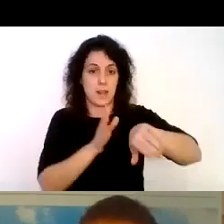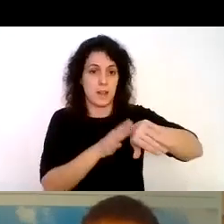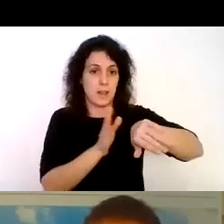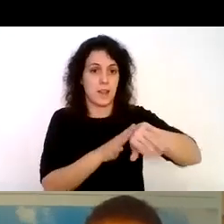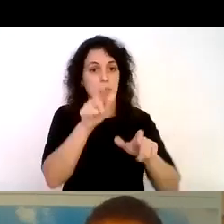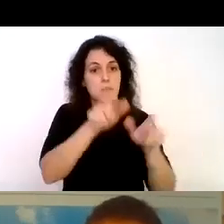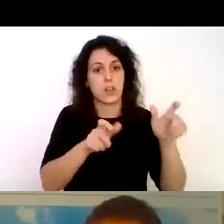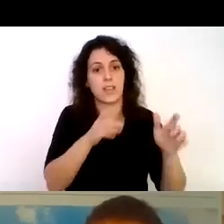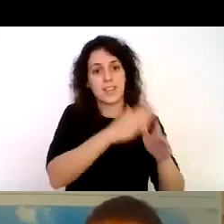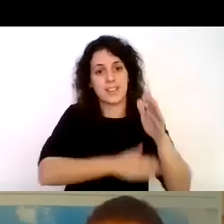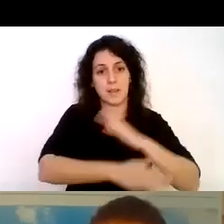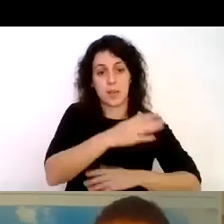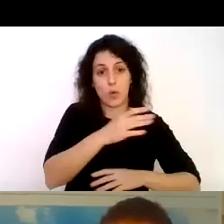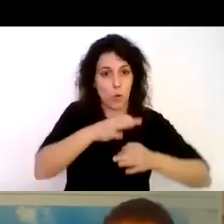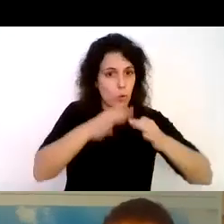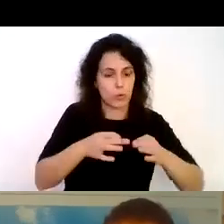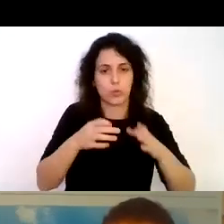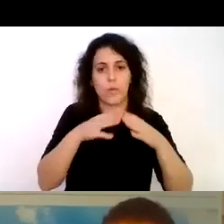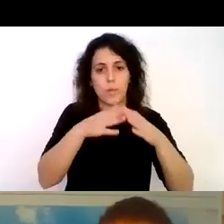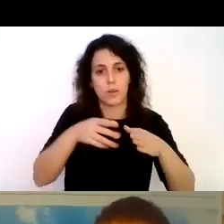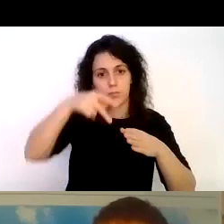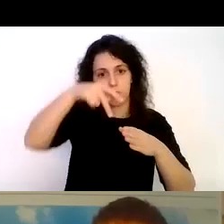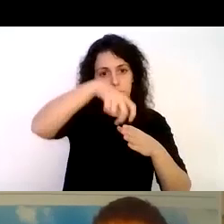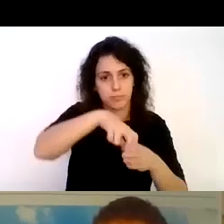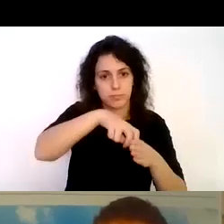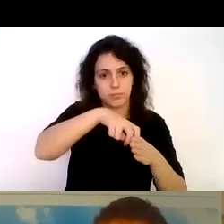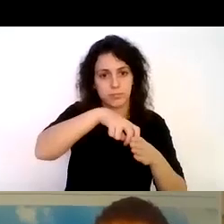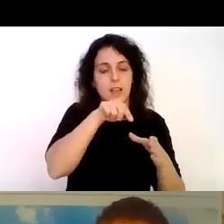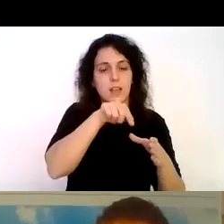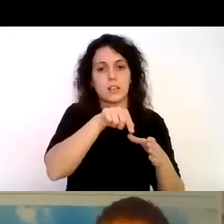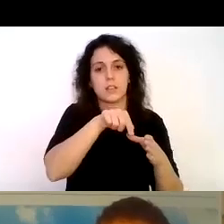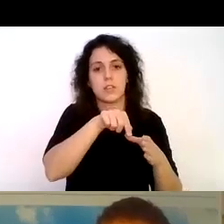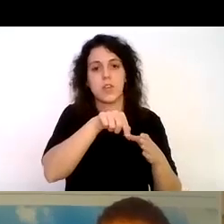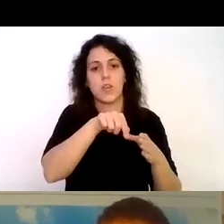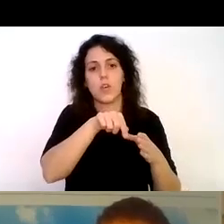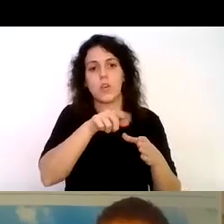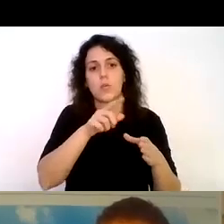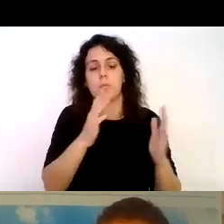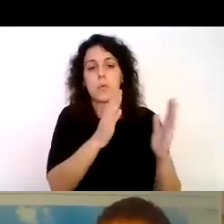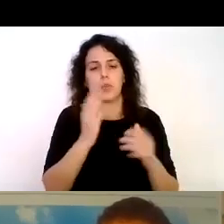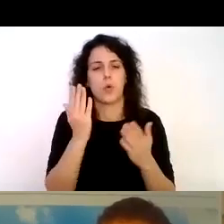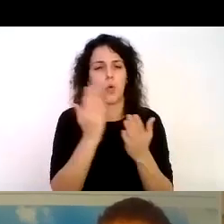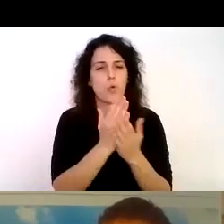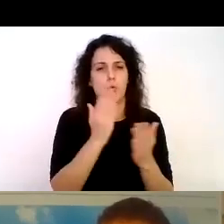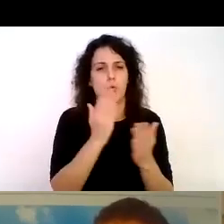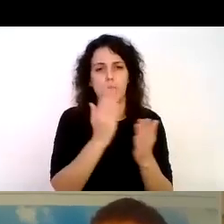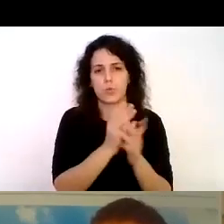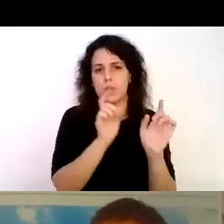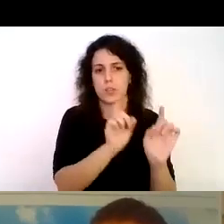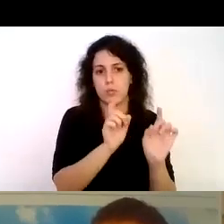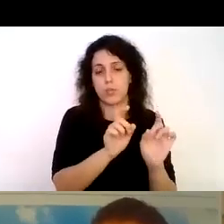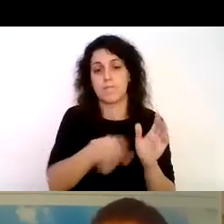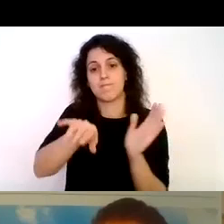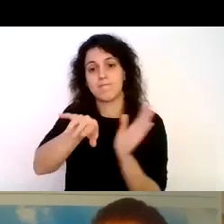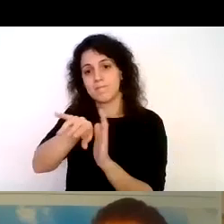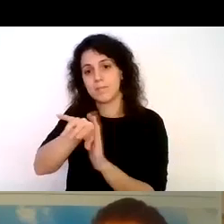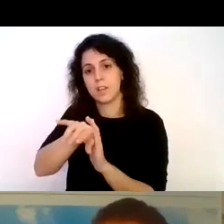discapacidad a punto de embarcarse eso es en Baja California Sur también durante un curso de instructores y a la derecha estoy